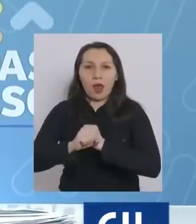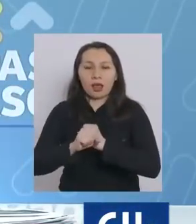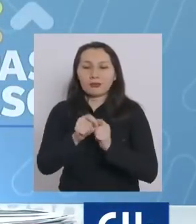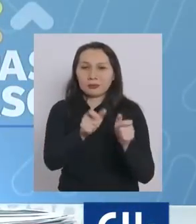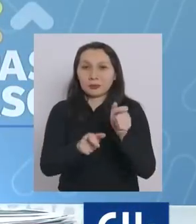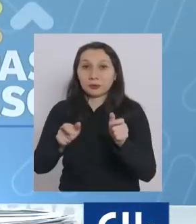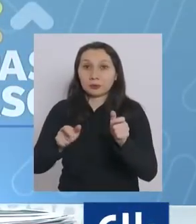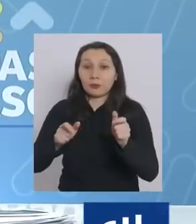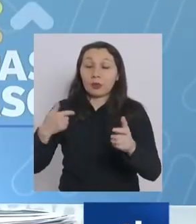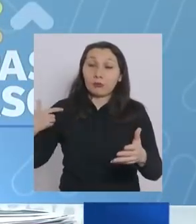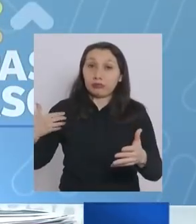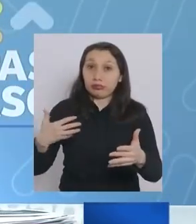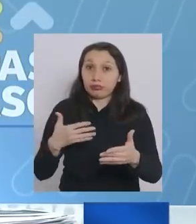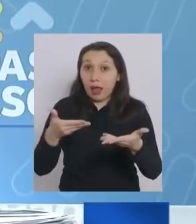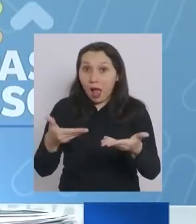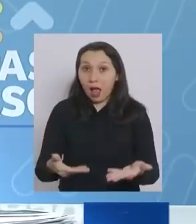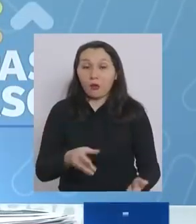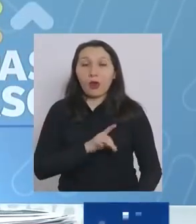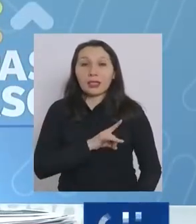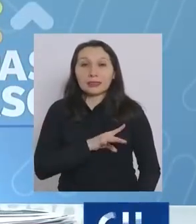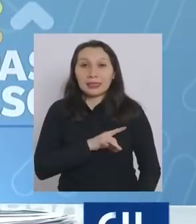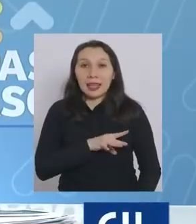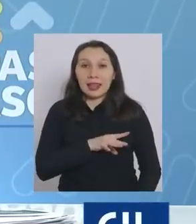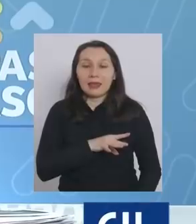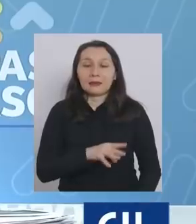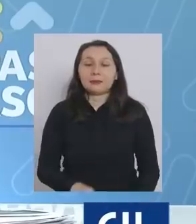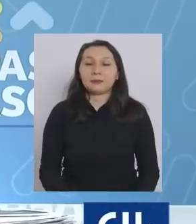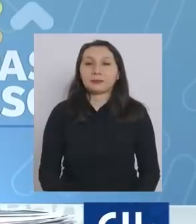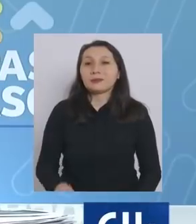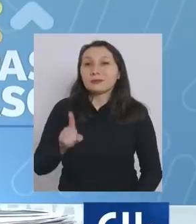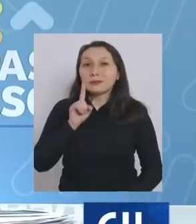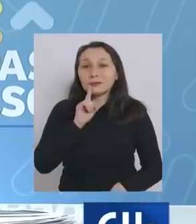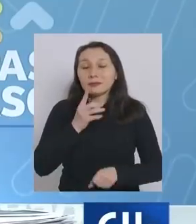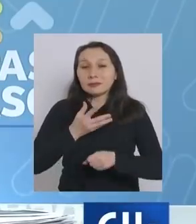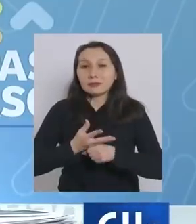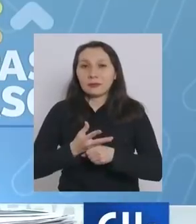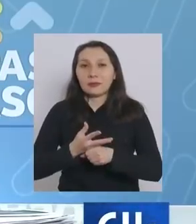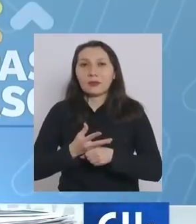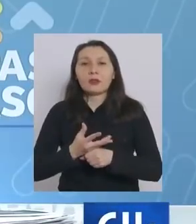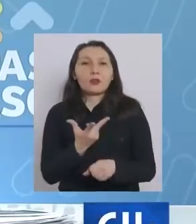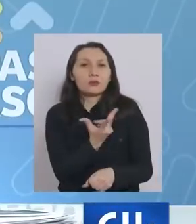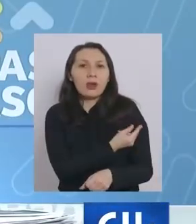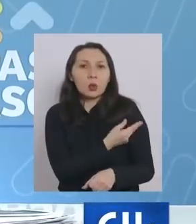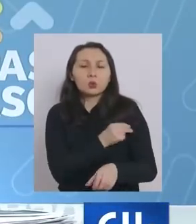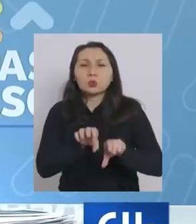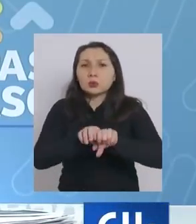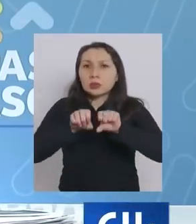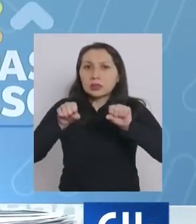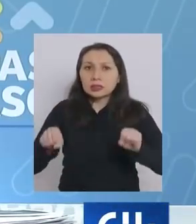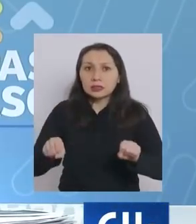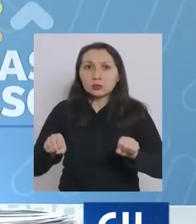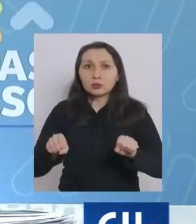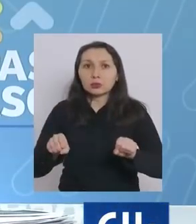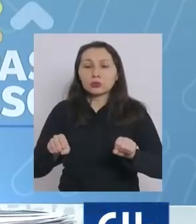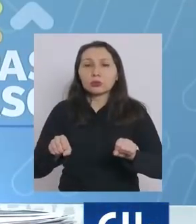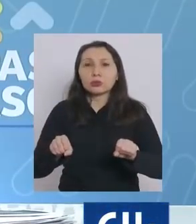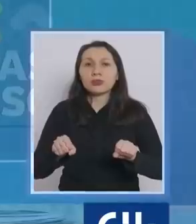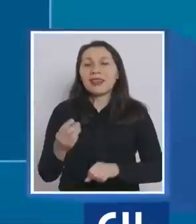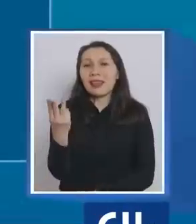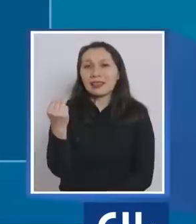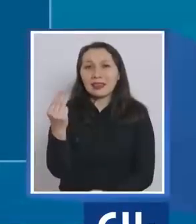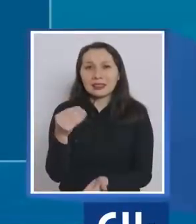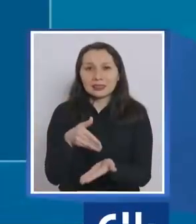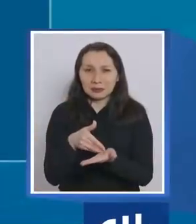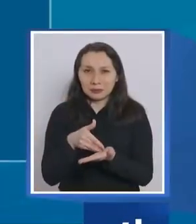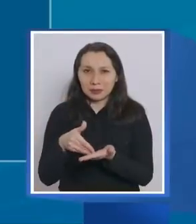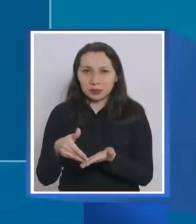Hasta el momento Chile lleva vacunada a 13